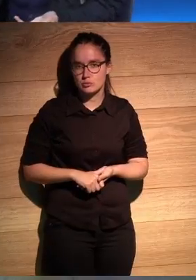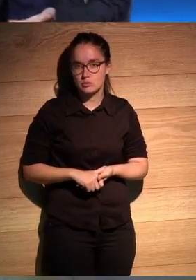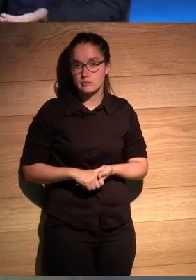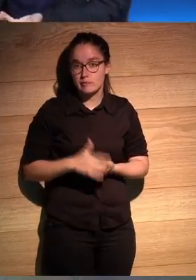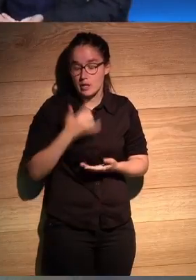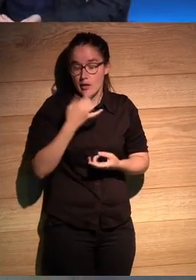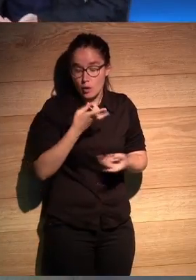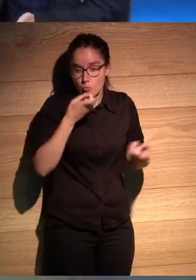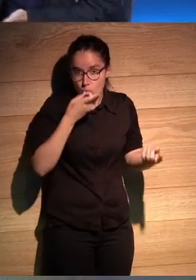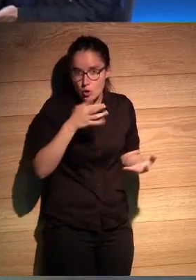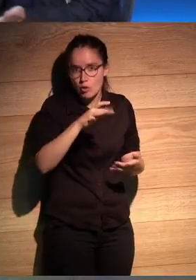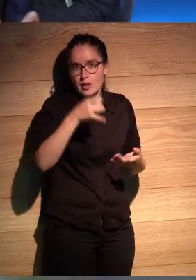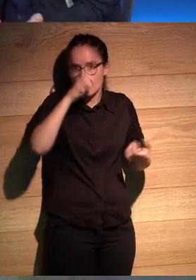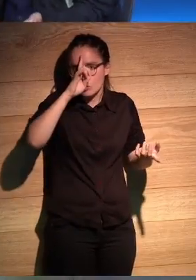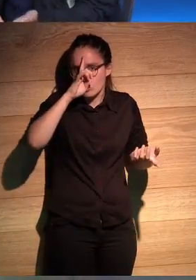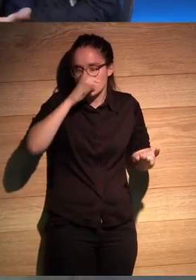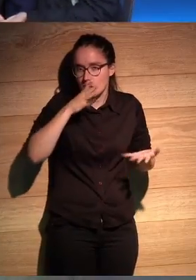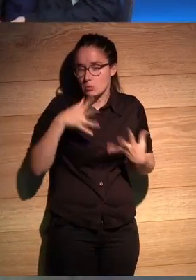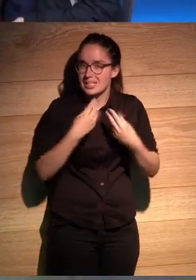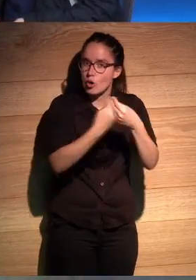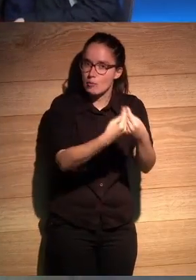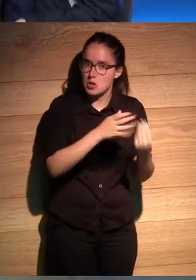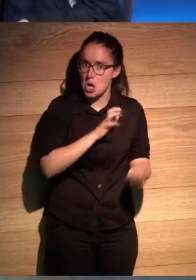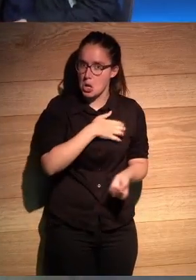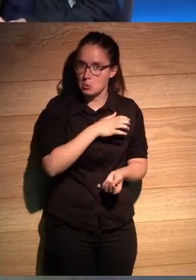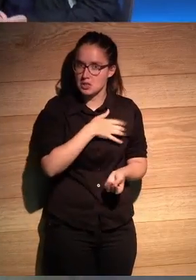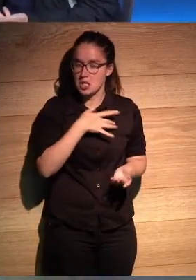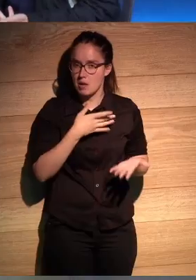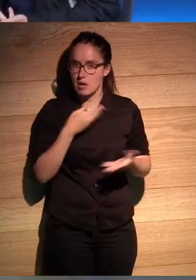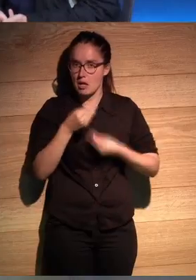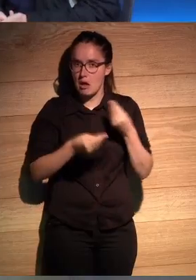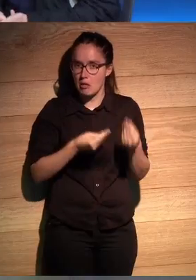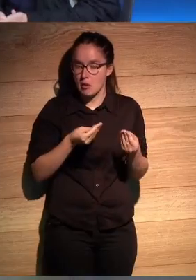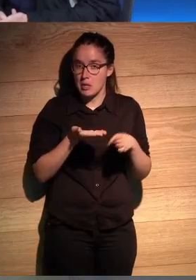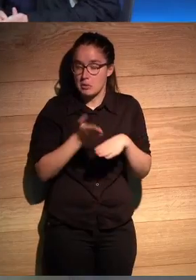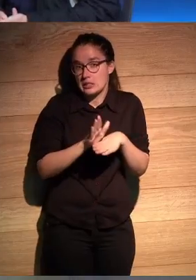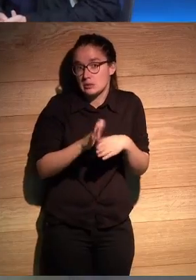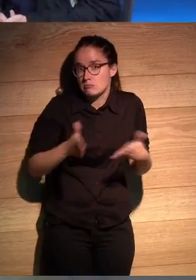y le digo bueno Roberto no sé vamos te acompaño a la comisaría y presentamos la